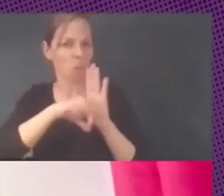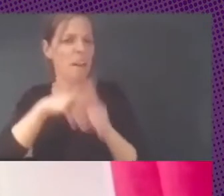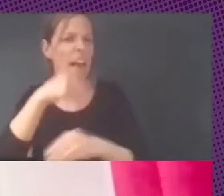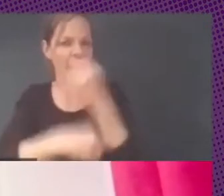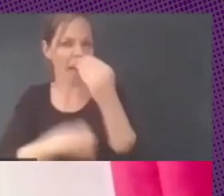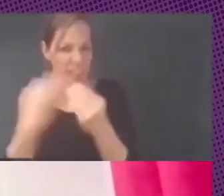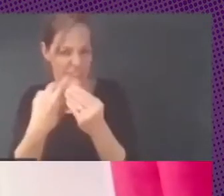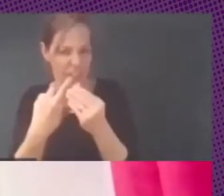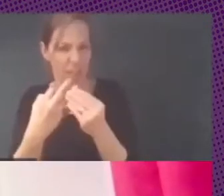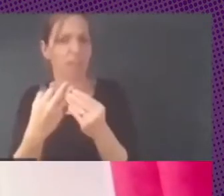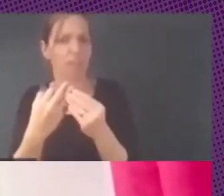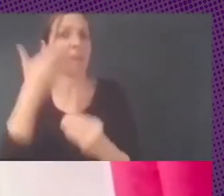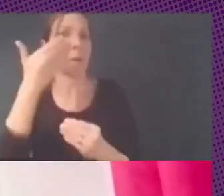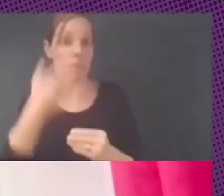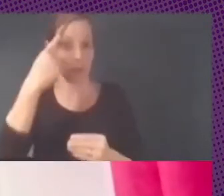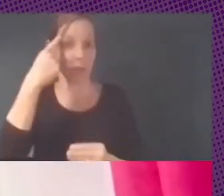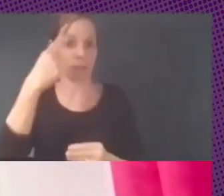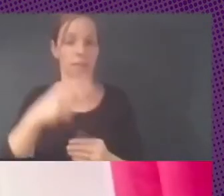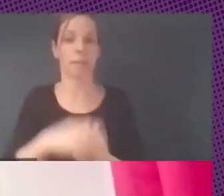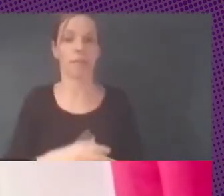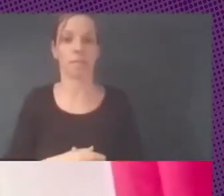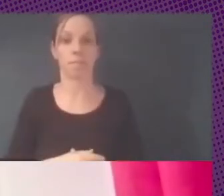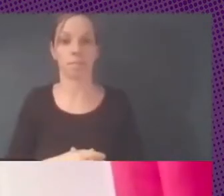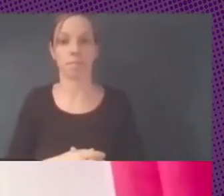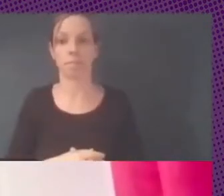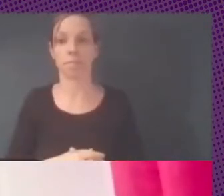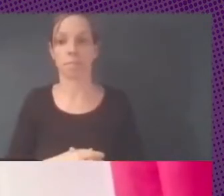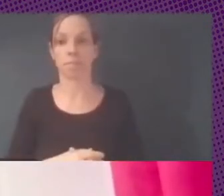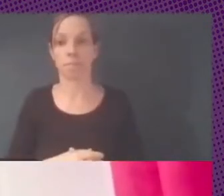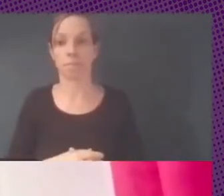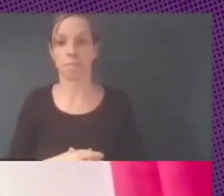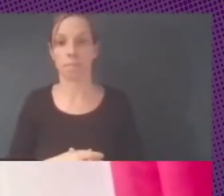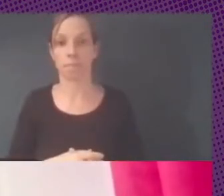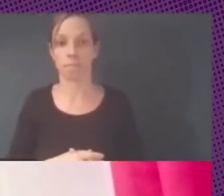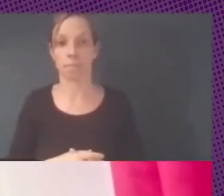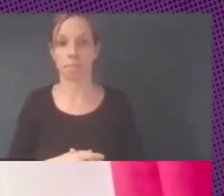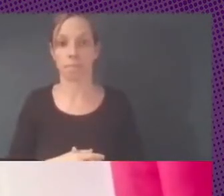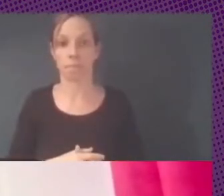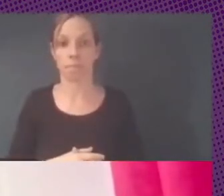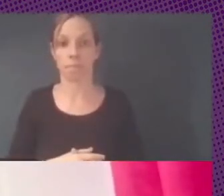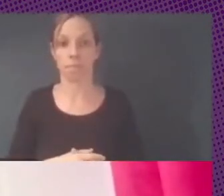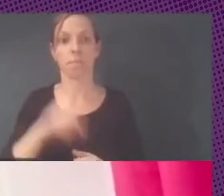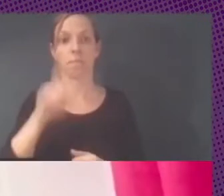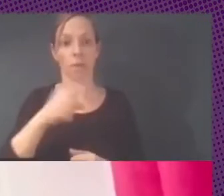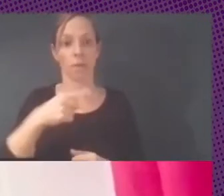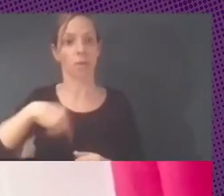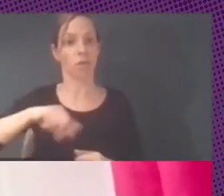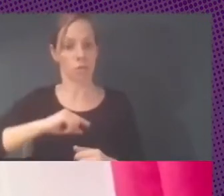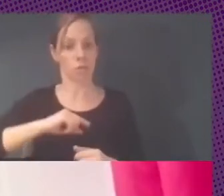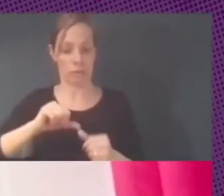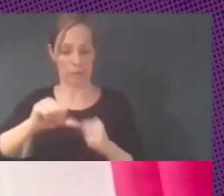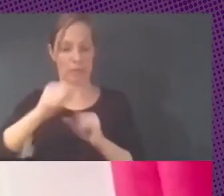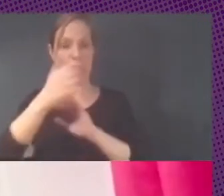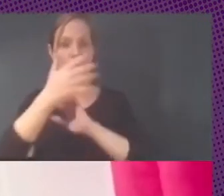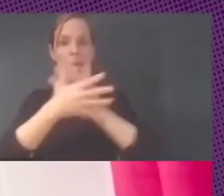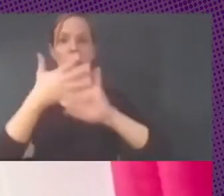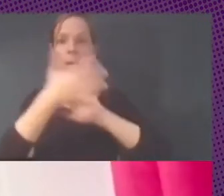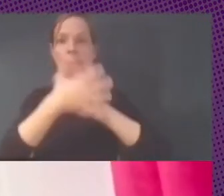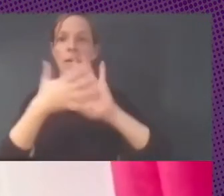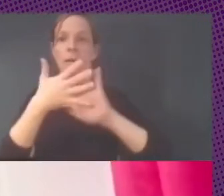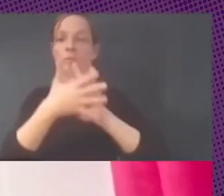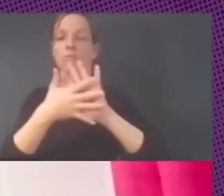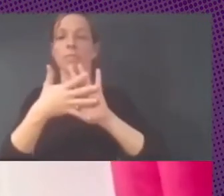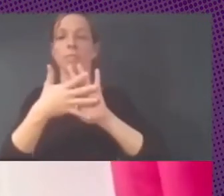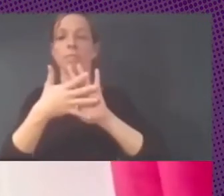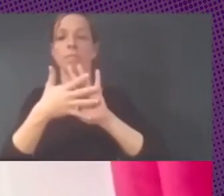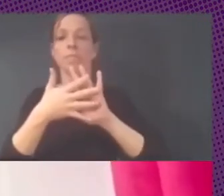y, bueno, y por todo lo que ello conlleva vamos a hablar de la conveniencia que